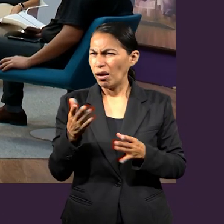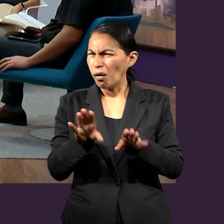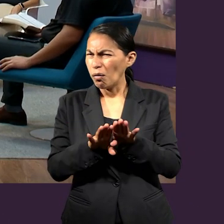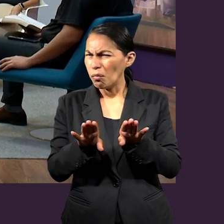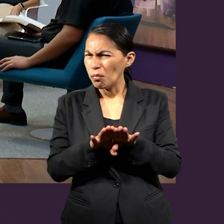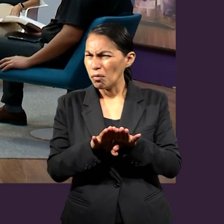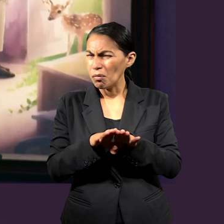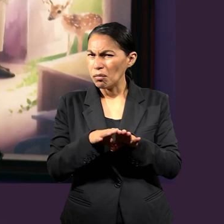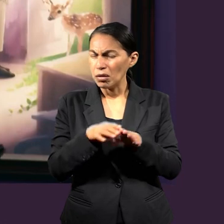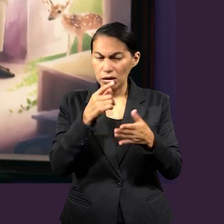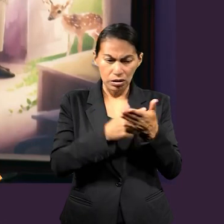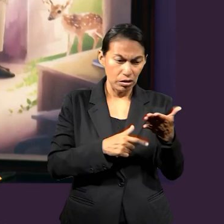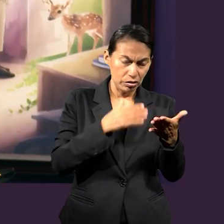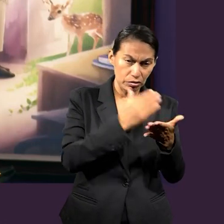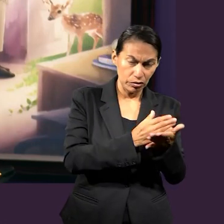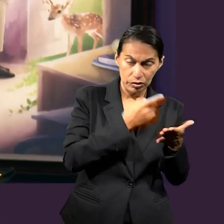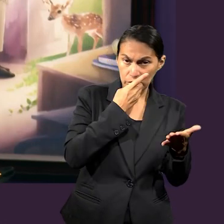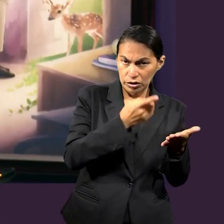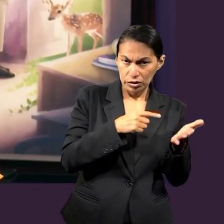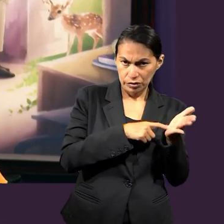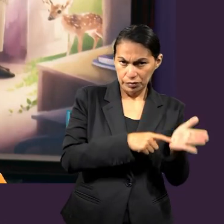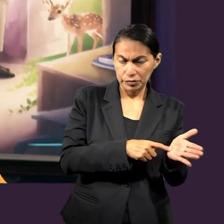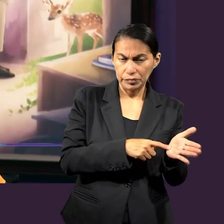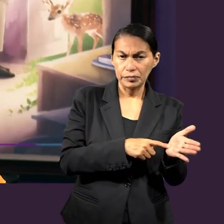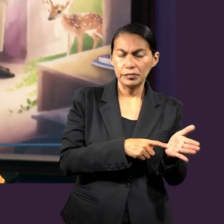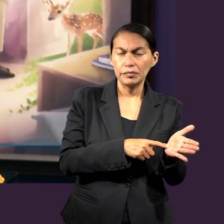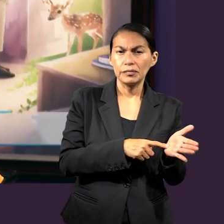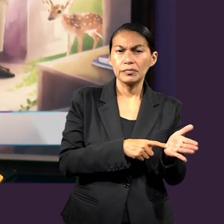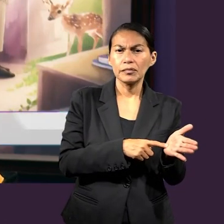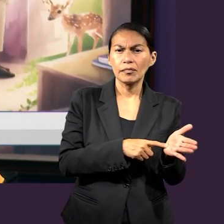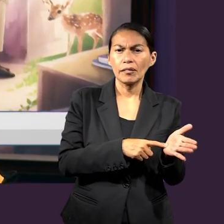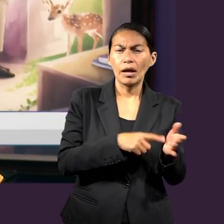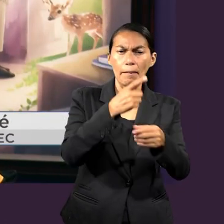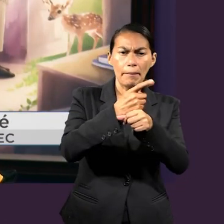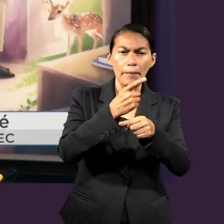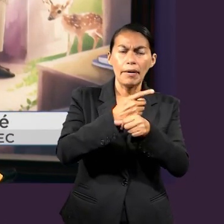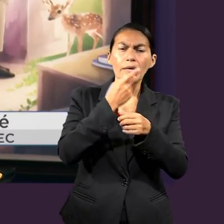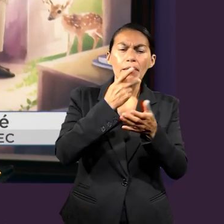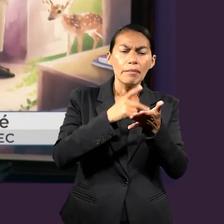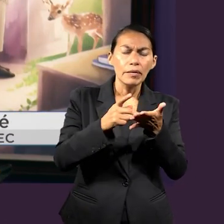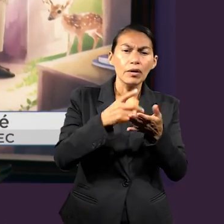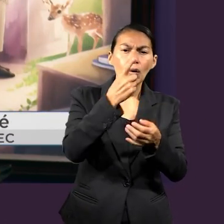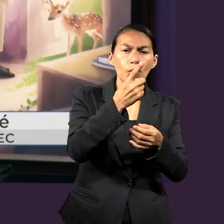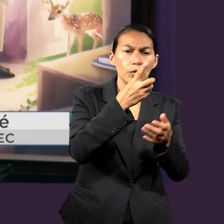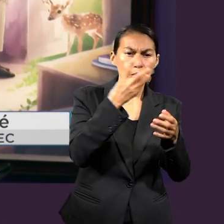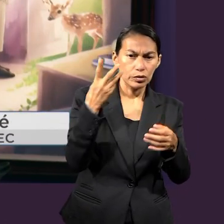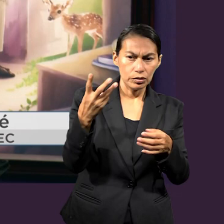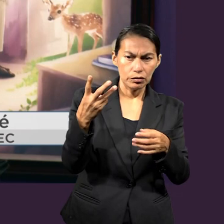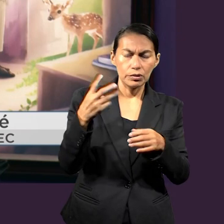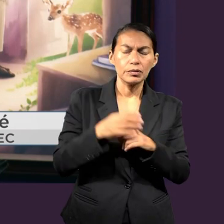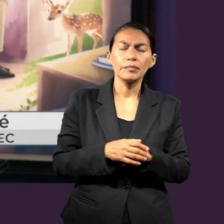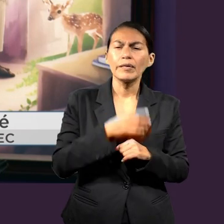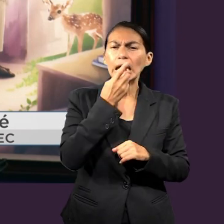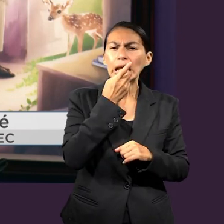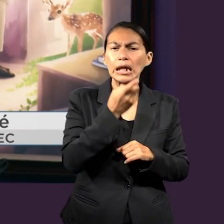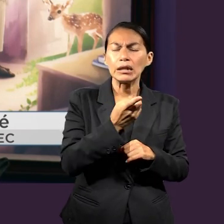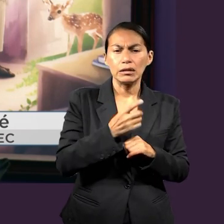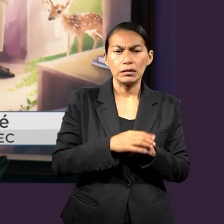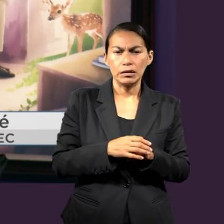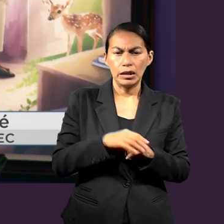la experiencia cristiana? Una cita que mencionaba la lección, que de hecho me recordó mucho a eso, referente a la resurrección en primera de Pedro 1.3,